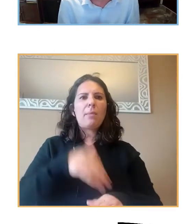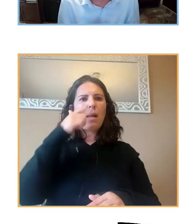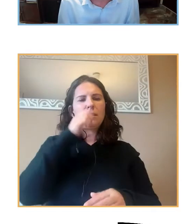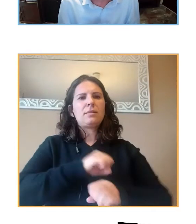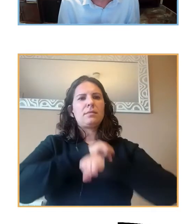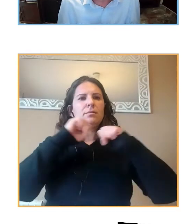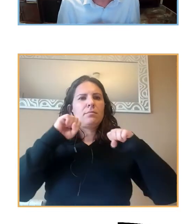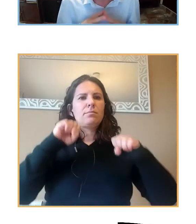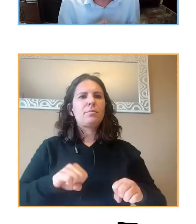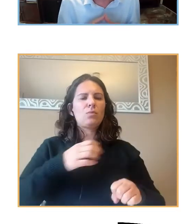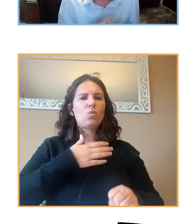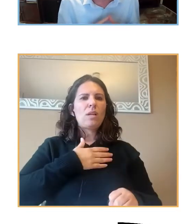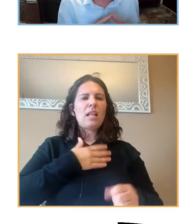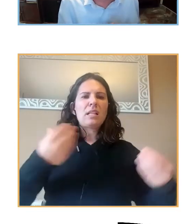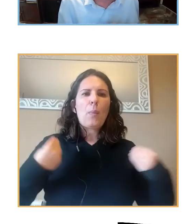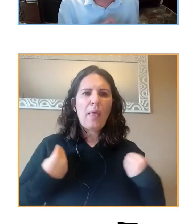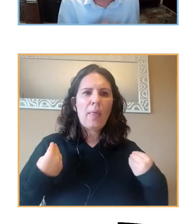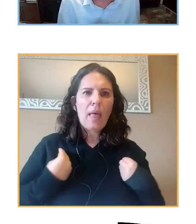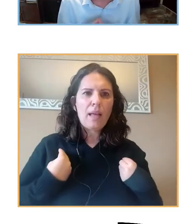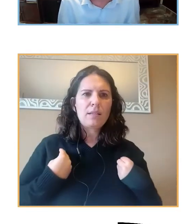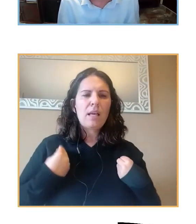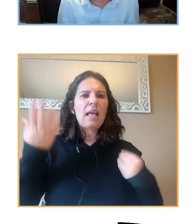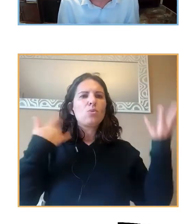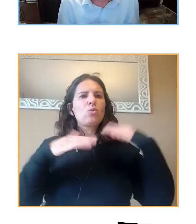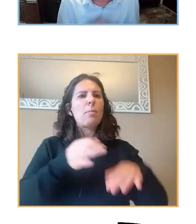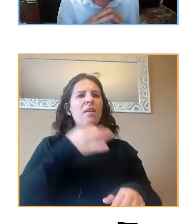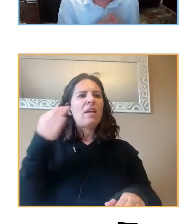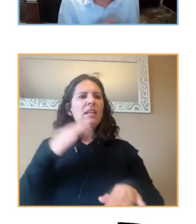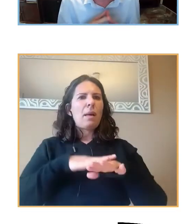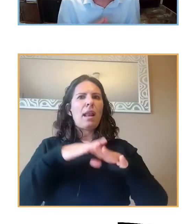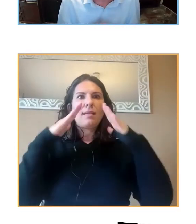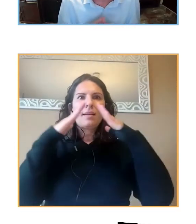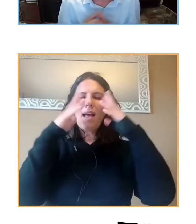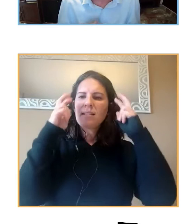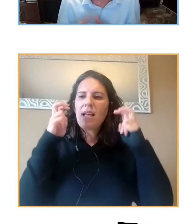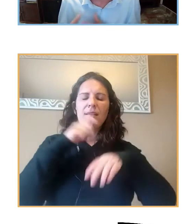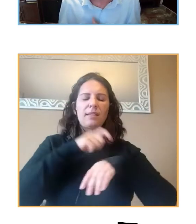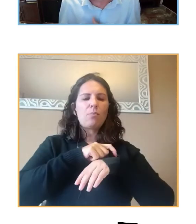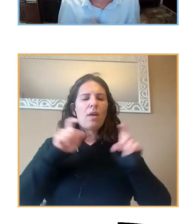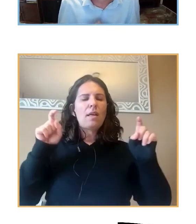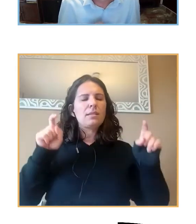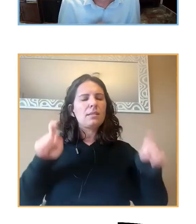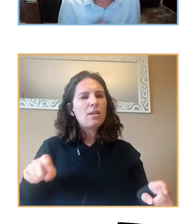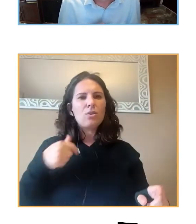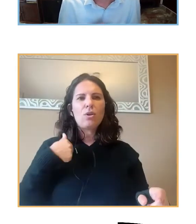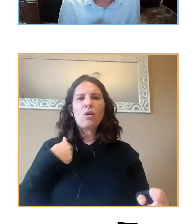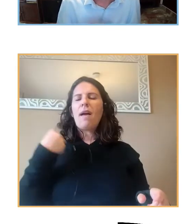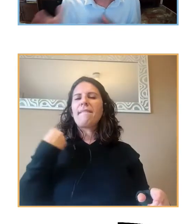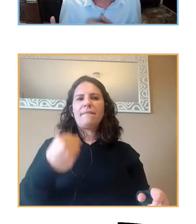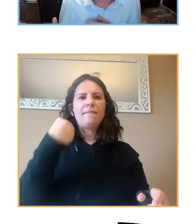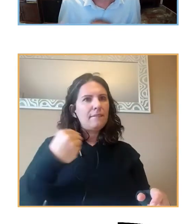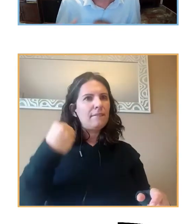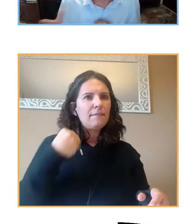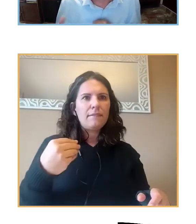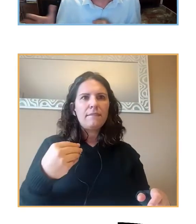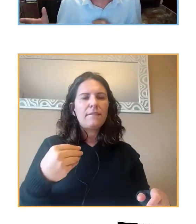guaridas. O tenía la excusa perfecta para quedarme en casa. El tiempo de descanso me sentó de maravilla. Al